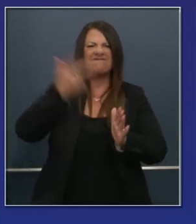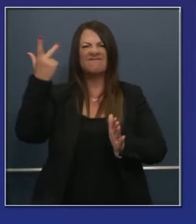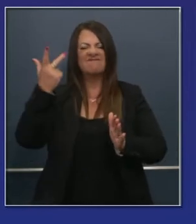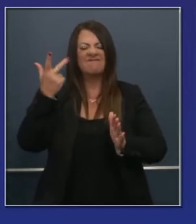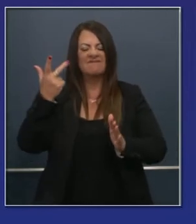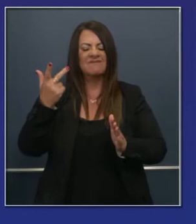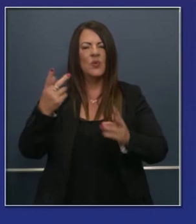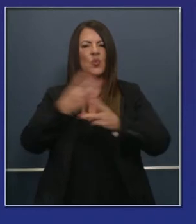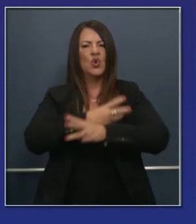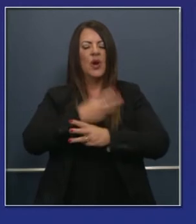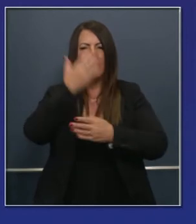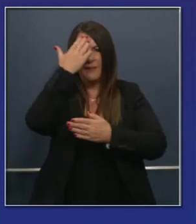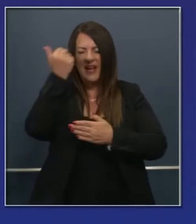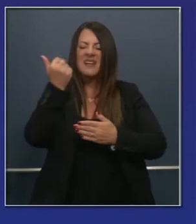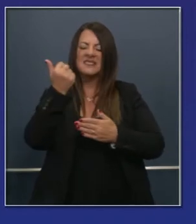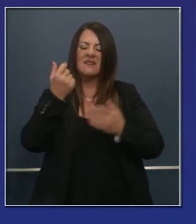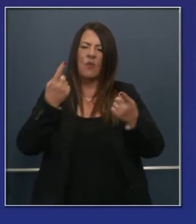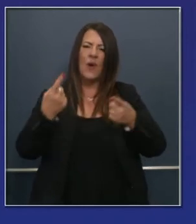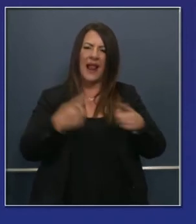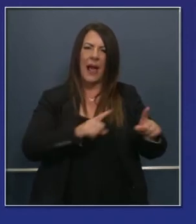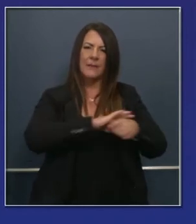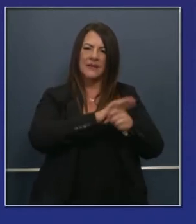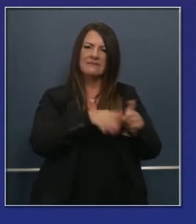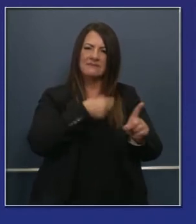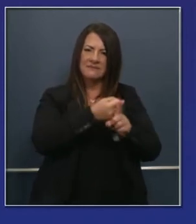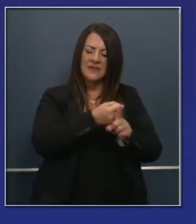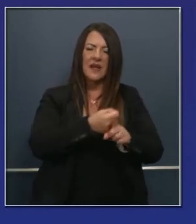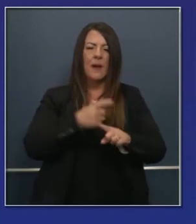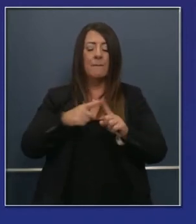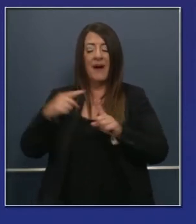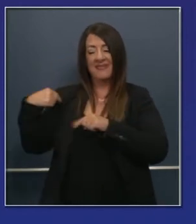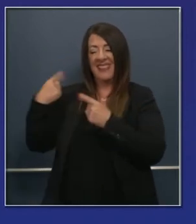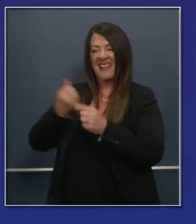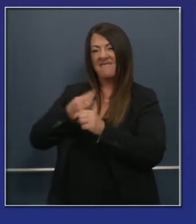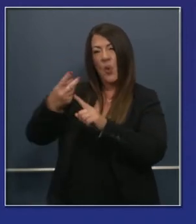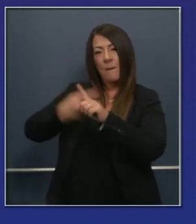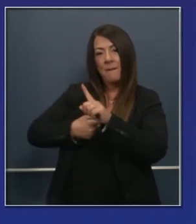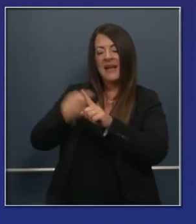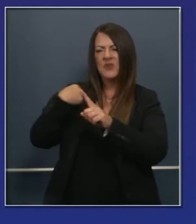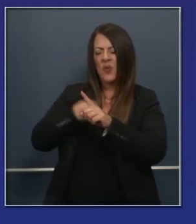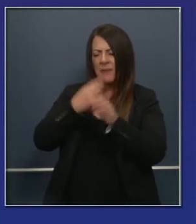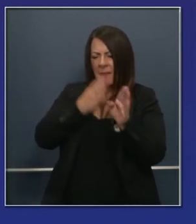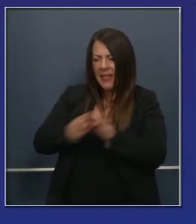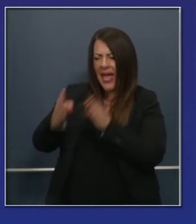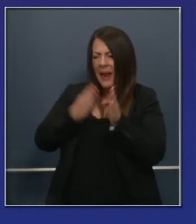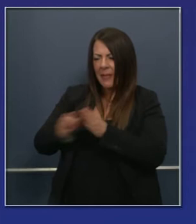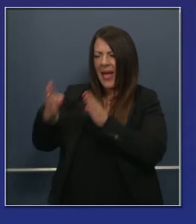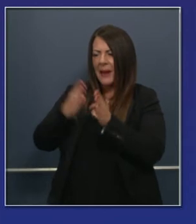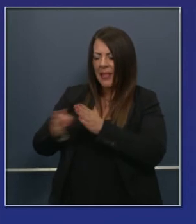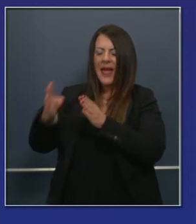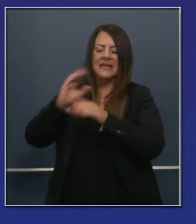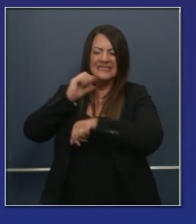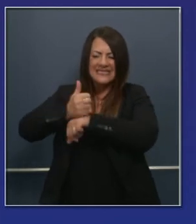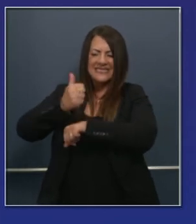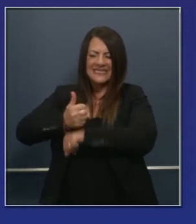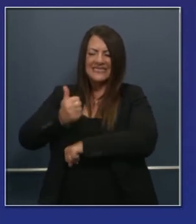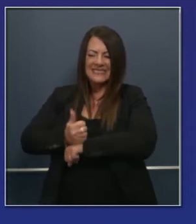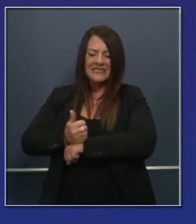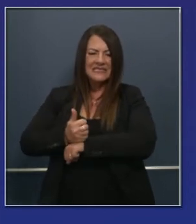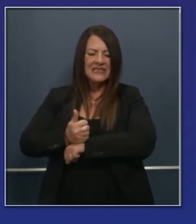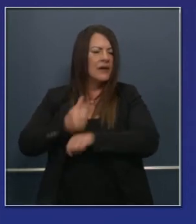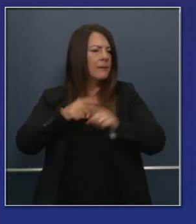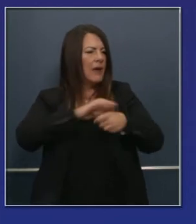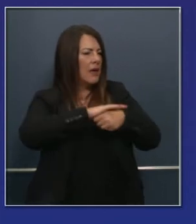emoción y de incertidumbre. Tanta preparación. Por meses, todos hemos proporcionado guías y comentarios y consejos,